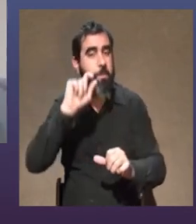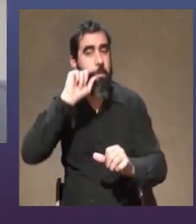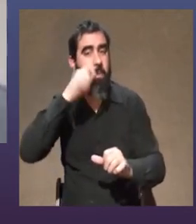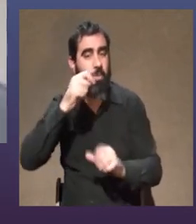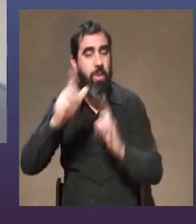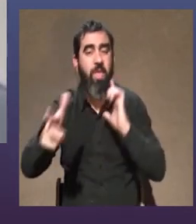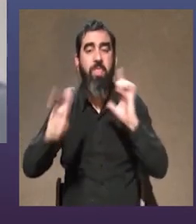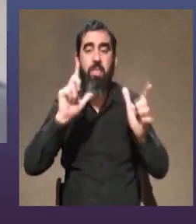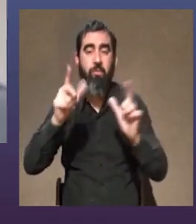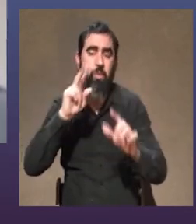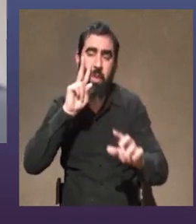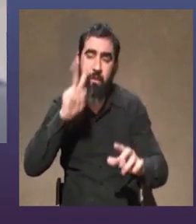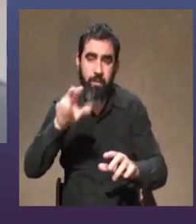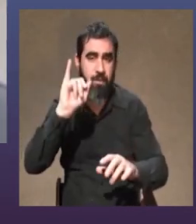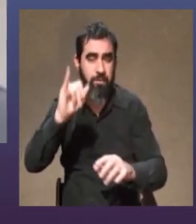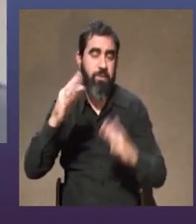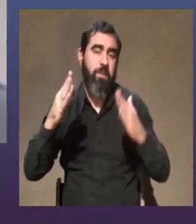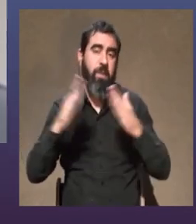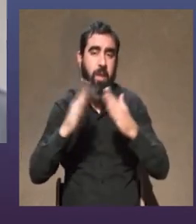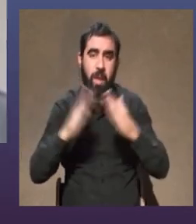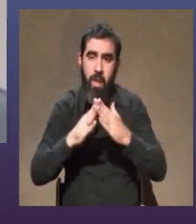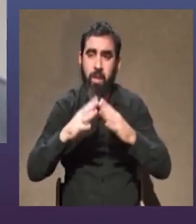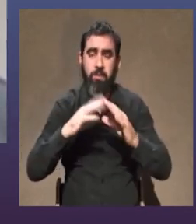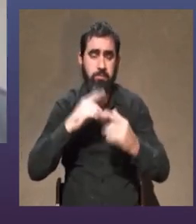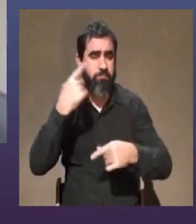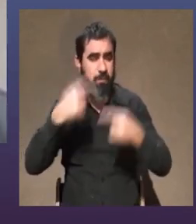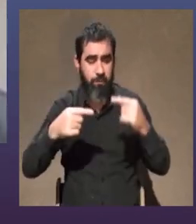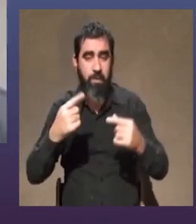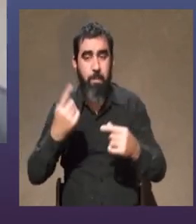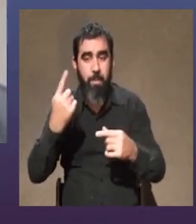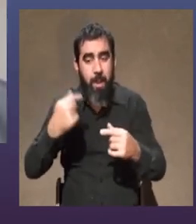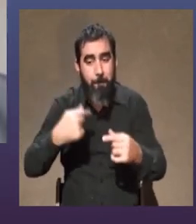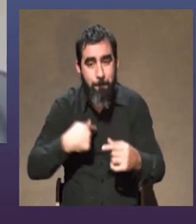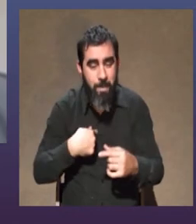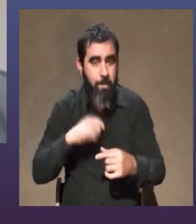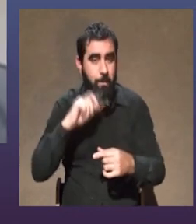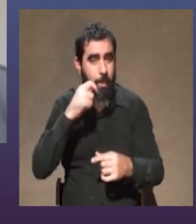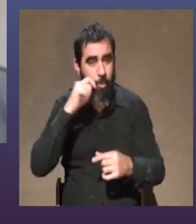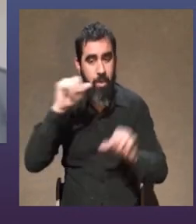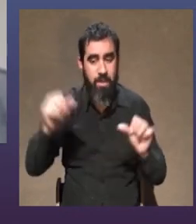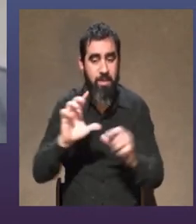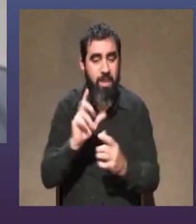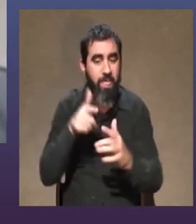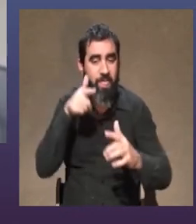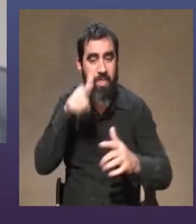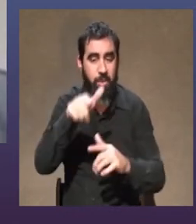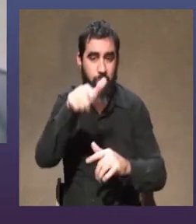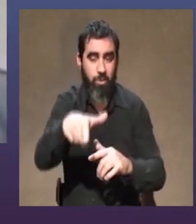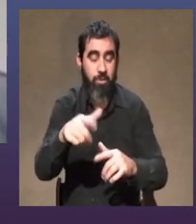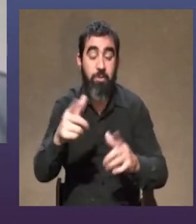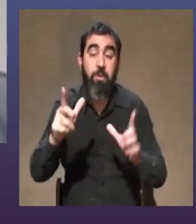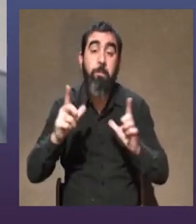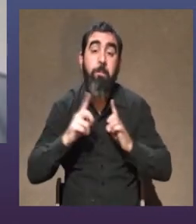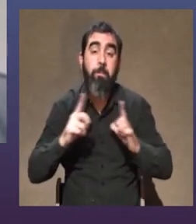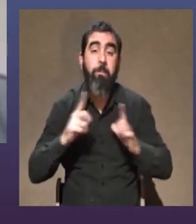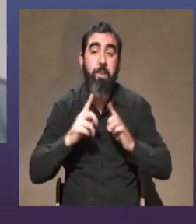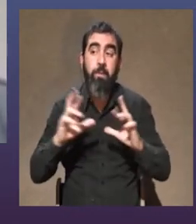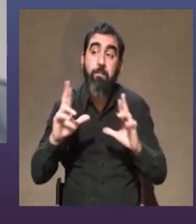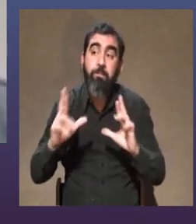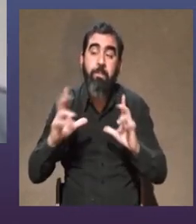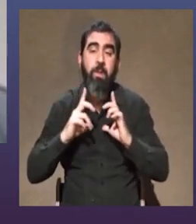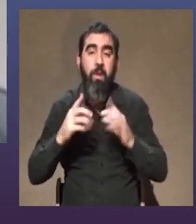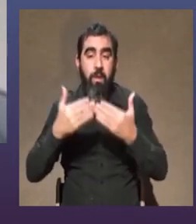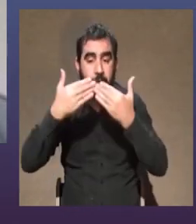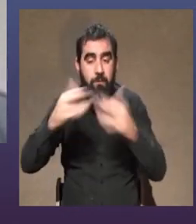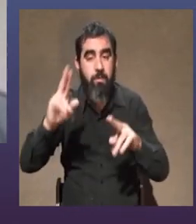disfruto mucho de ver teatro en las casas y en lugares alternativos y todo pero a mí me gusta hacerlo en los teatros entonces estoy muy deseosa y a la espera de esa